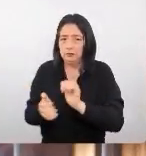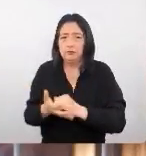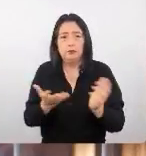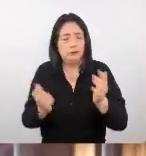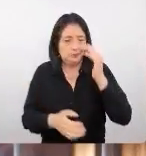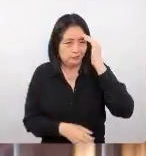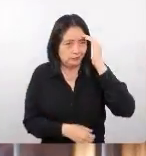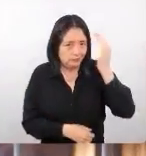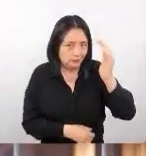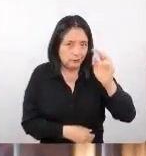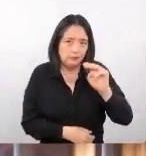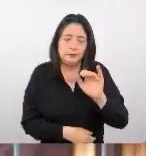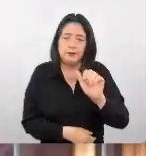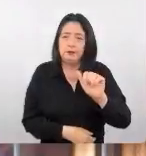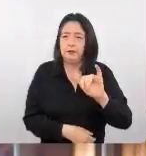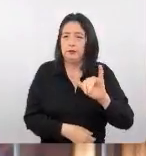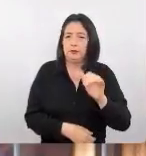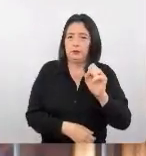José.